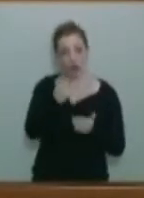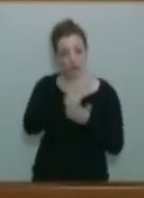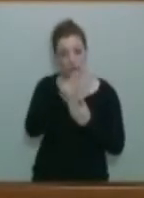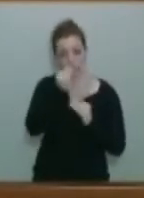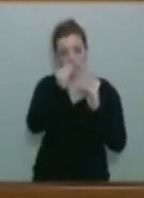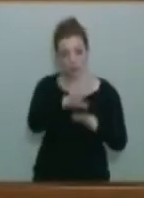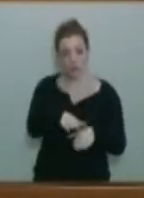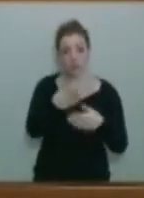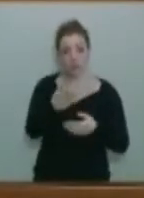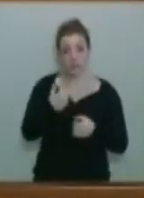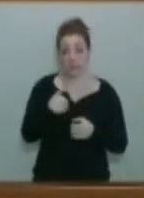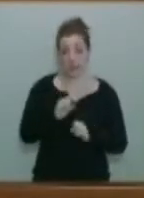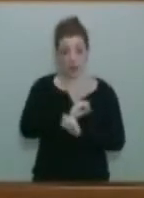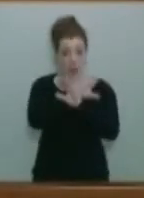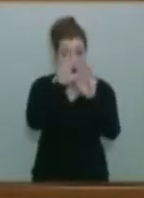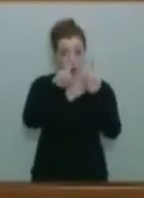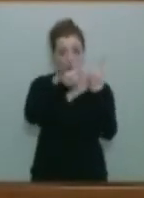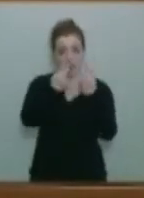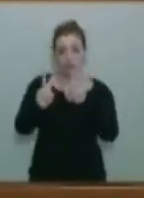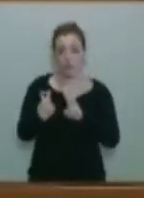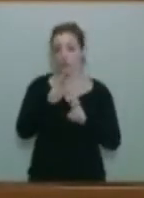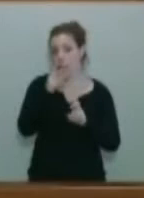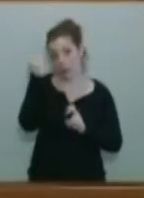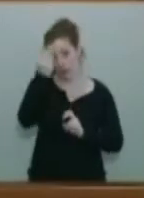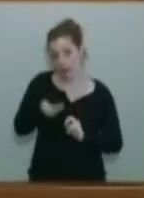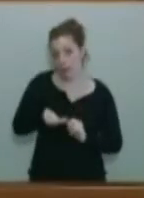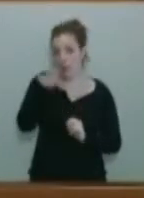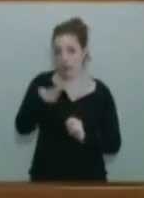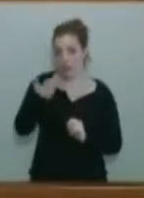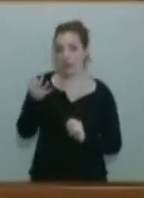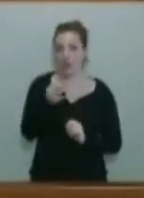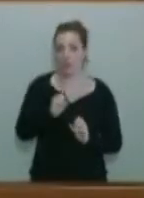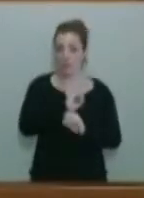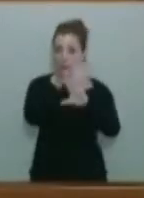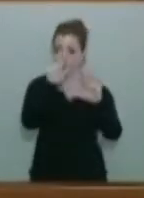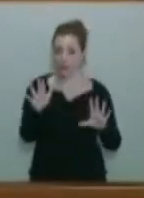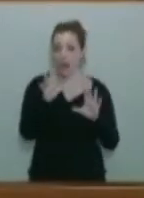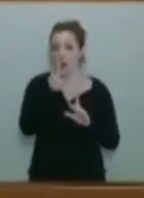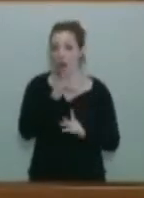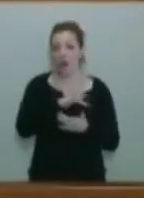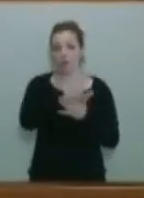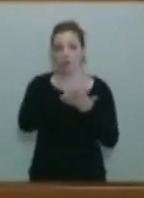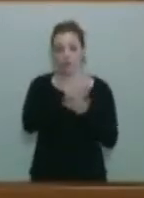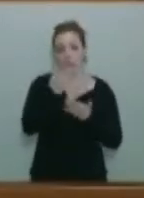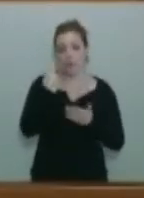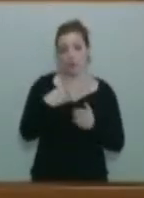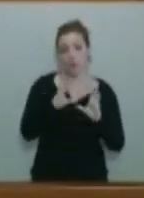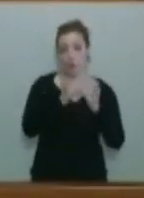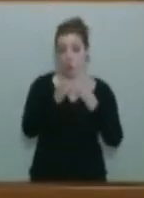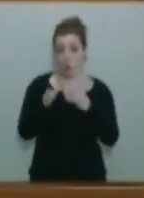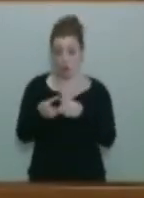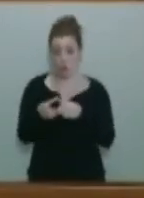Aclaradas estas cuestiones, que consideraba pertinentes, cabe hablar ahora sobre la contribución de los grupos en